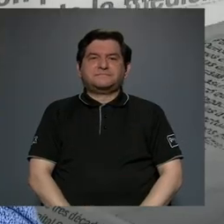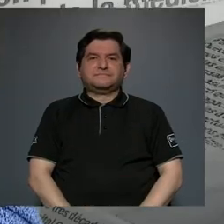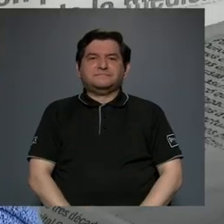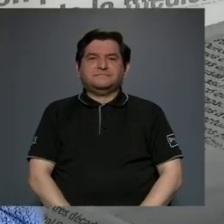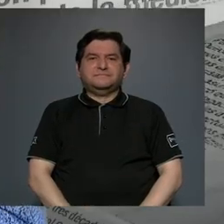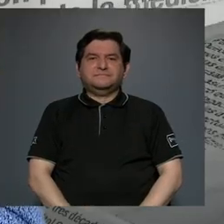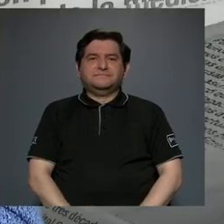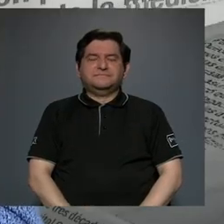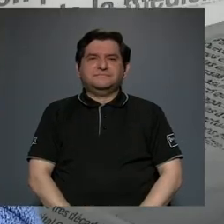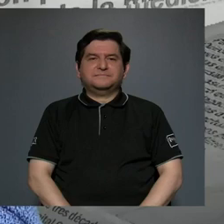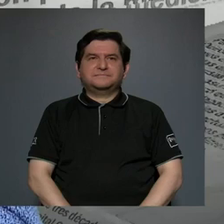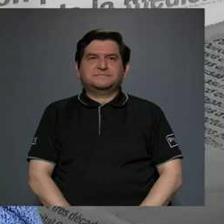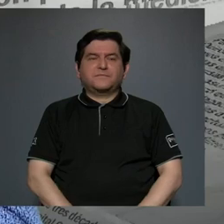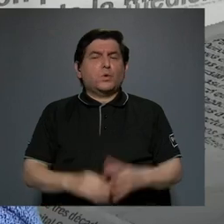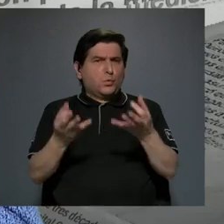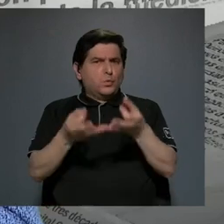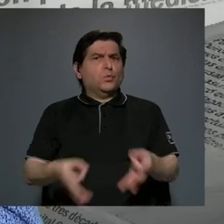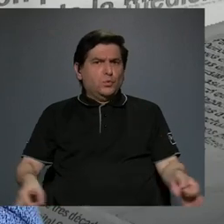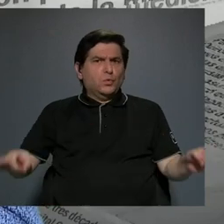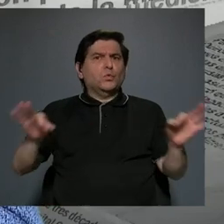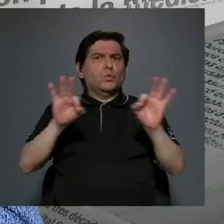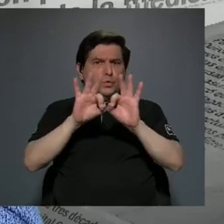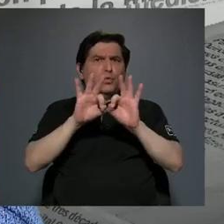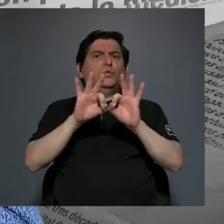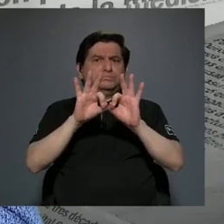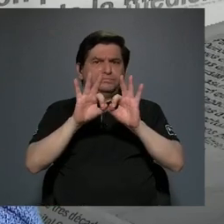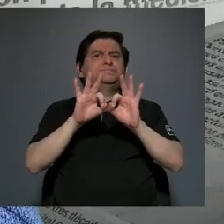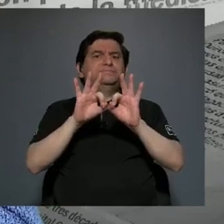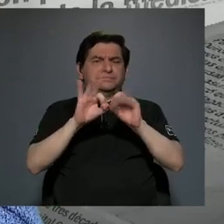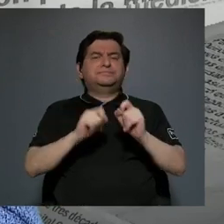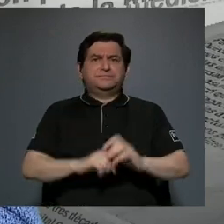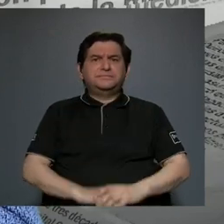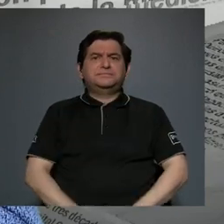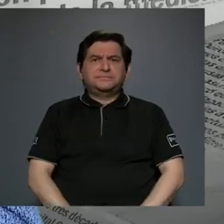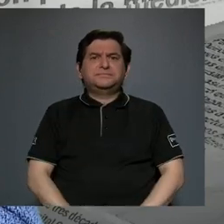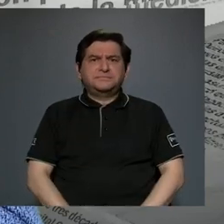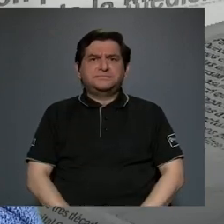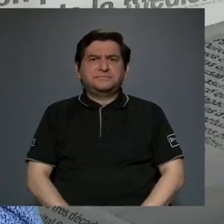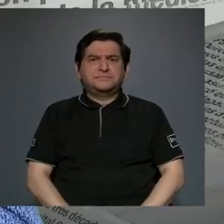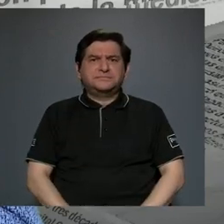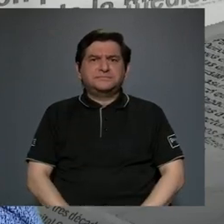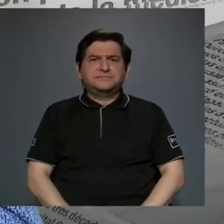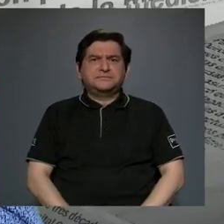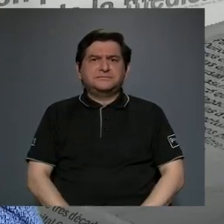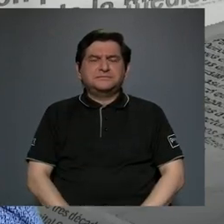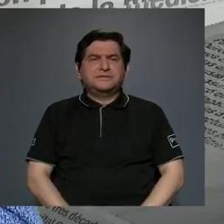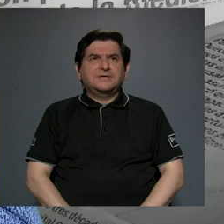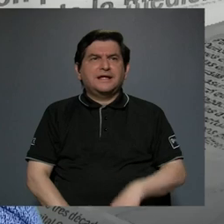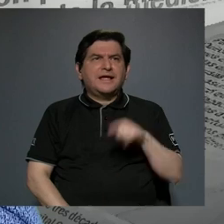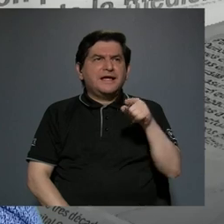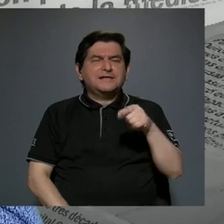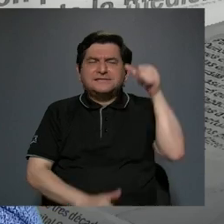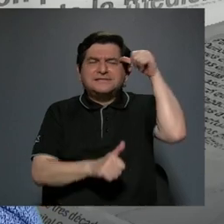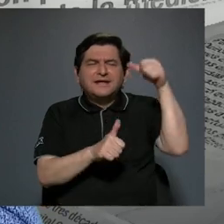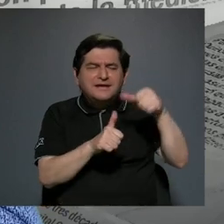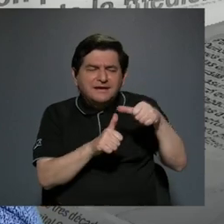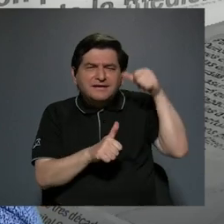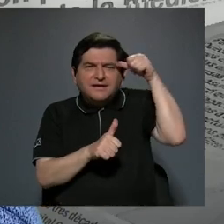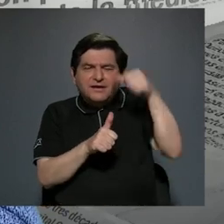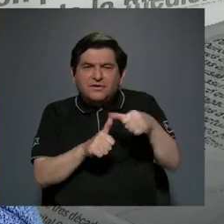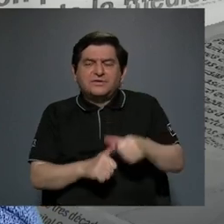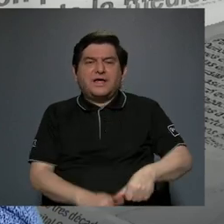Es tan importante, digamos, la celebración o recordar esos